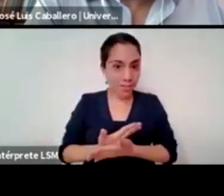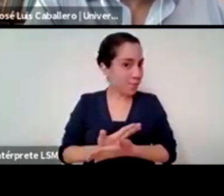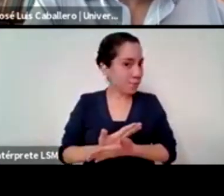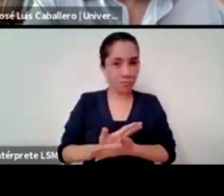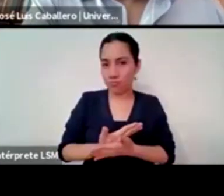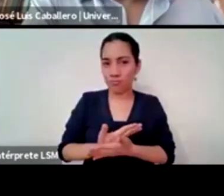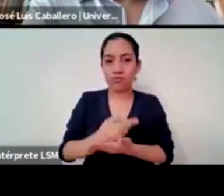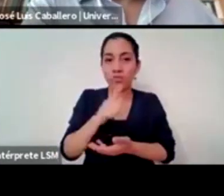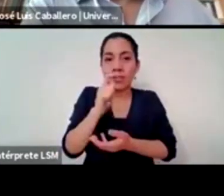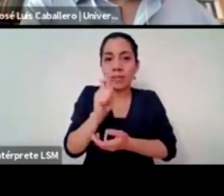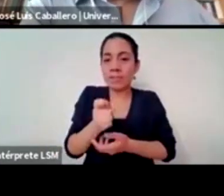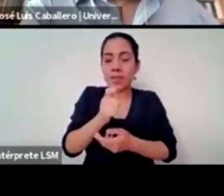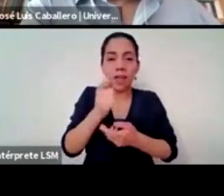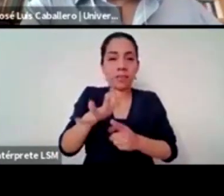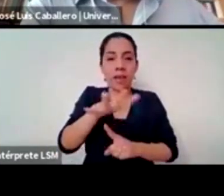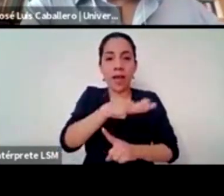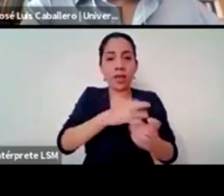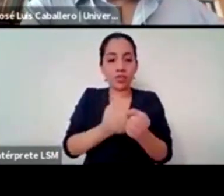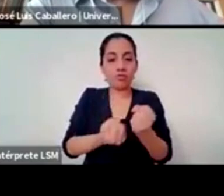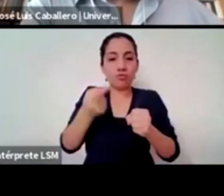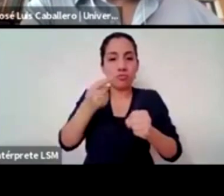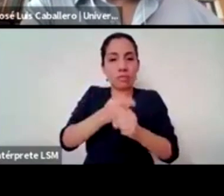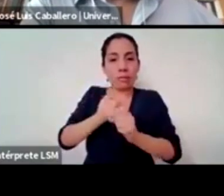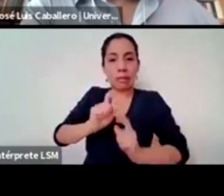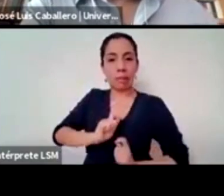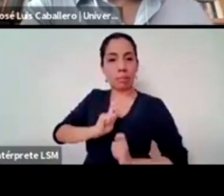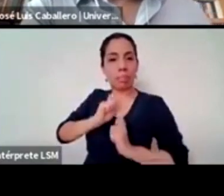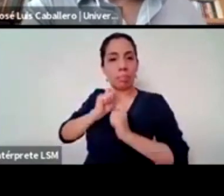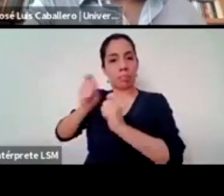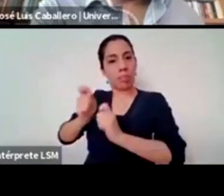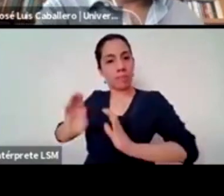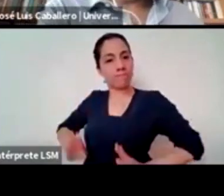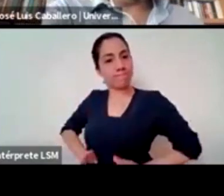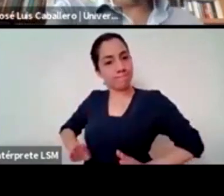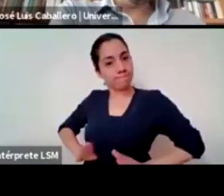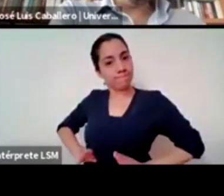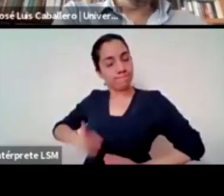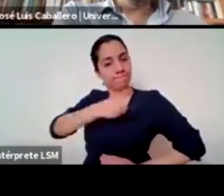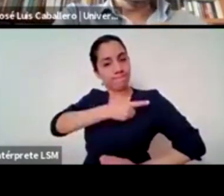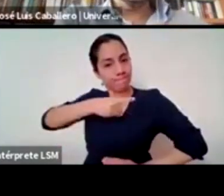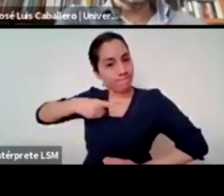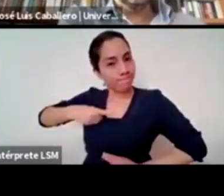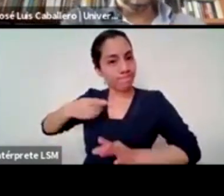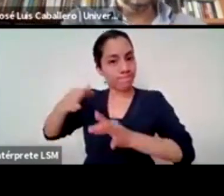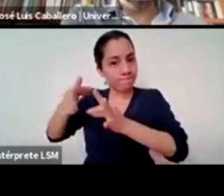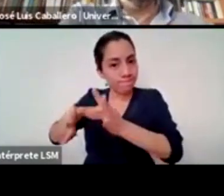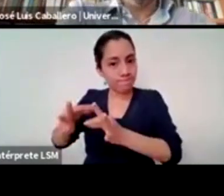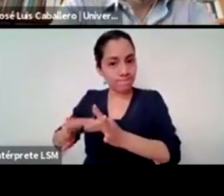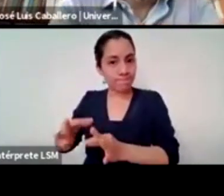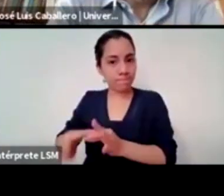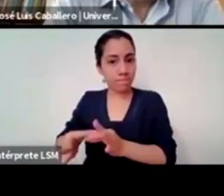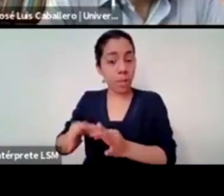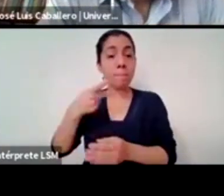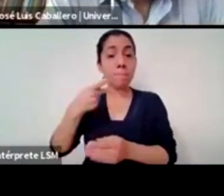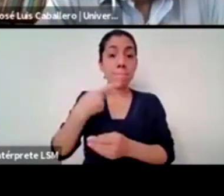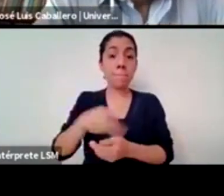pero sin embargo en el ámbito religioso se han convertido en algo